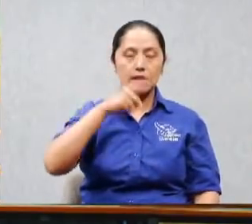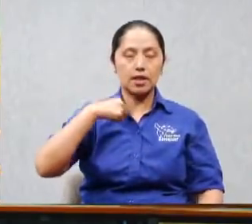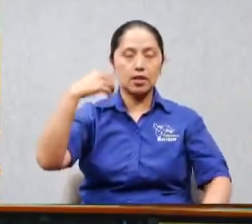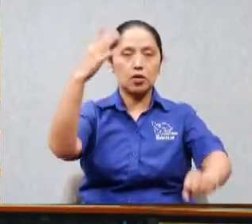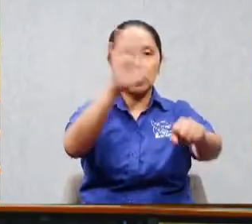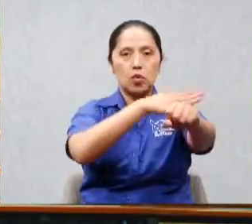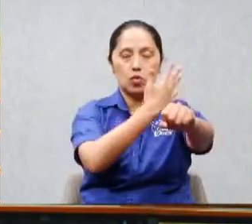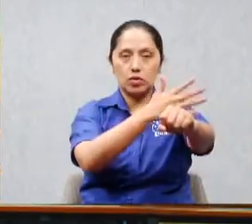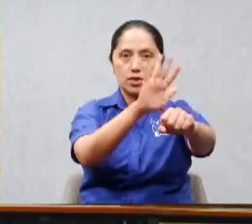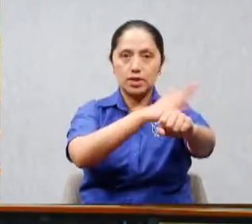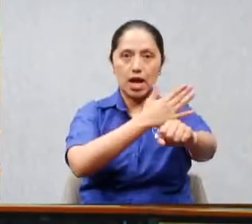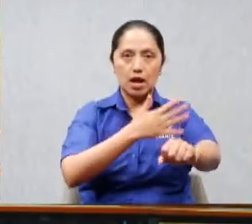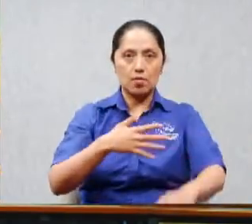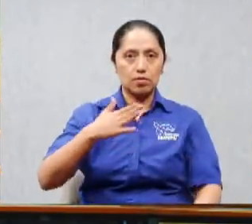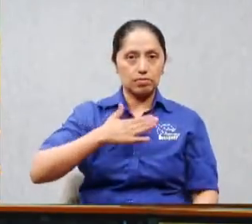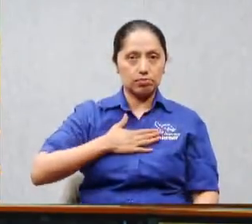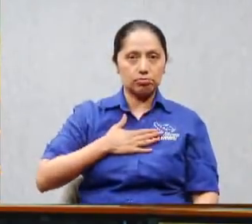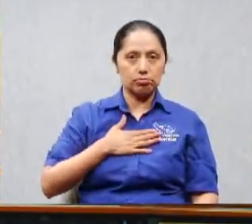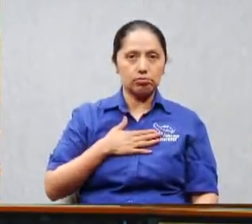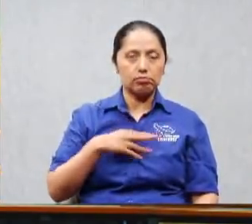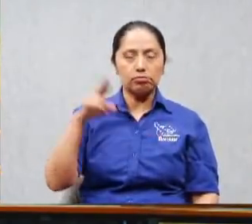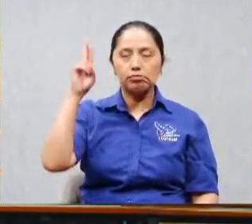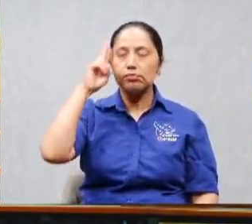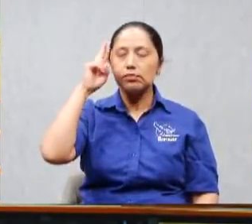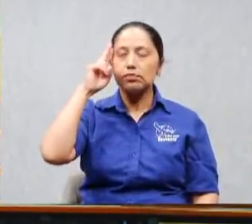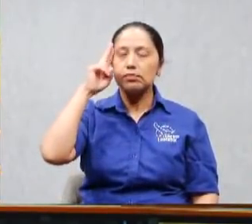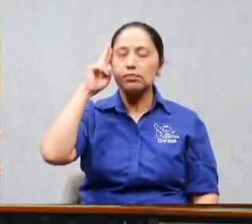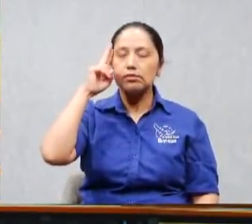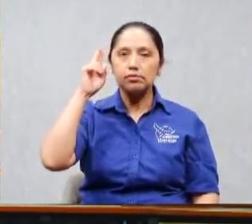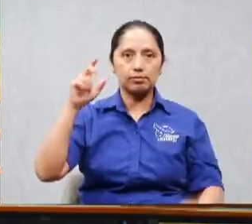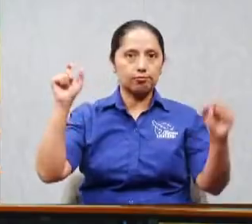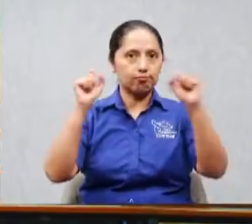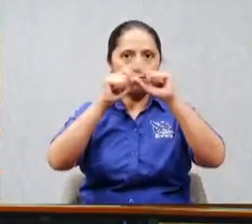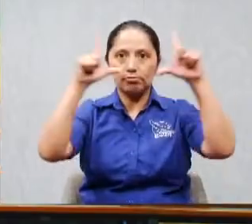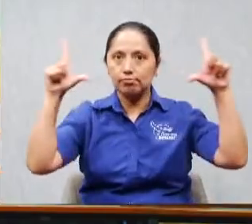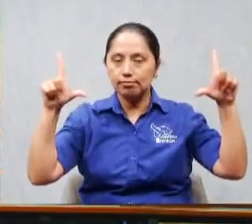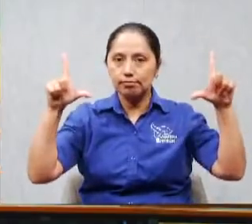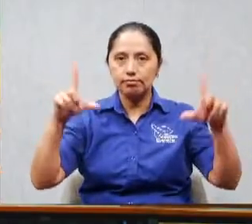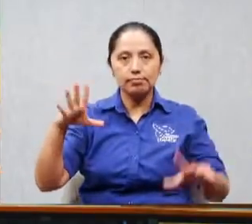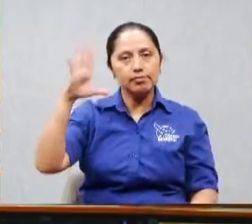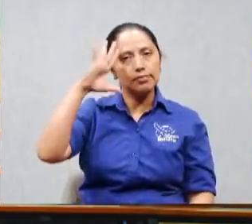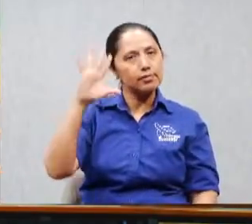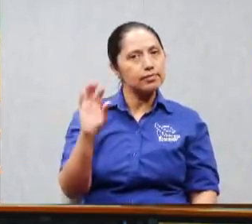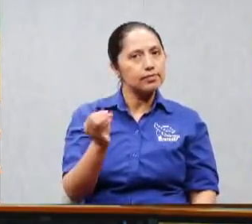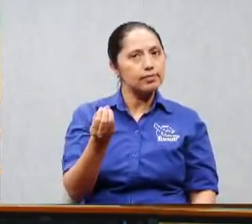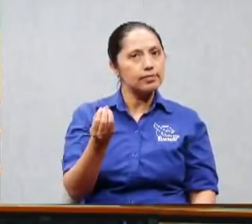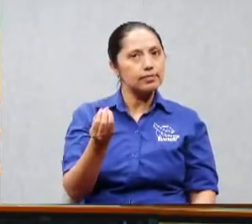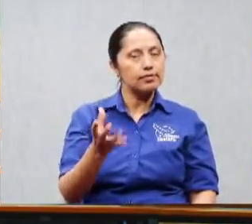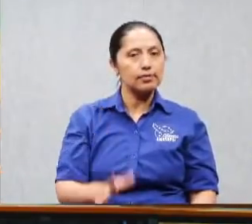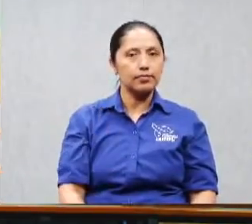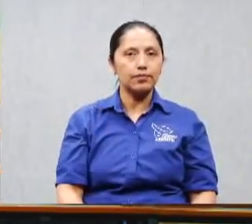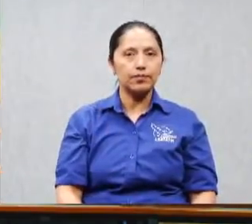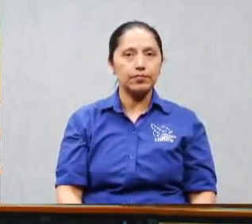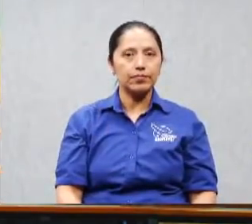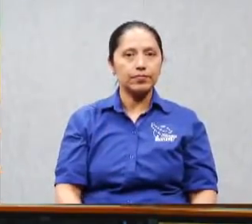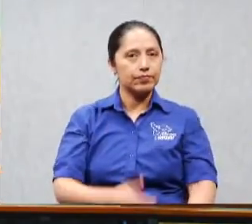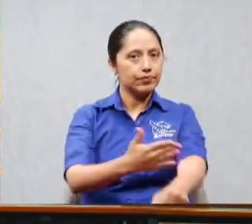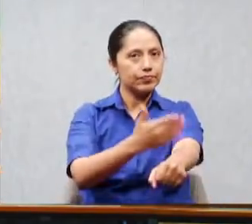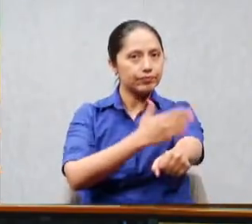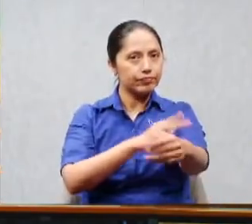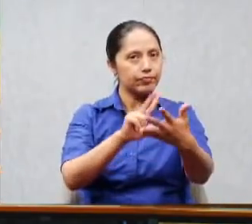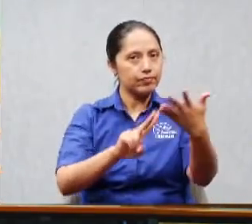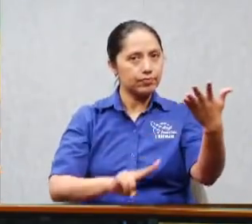a mí me trae unos recuerdos bien tremendos. Déjenme contarle por qué antes de leérselo